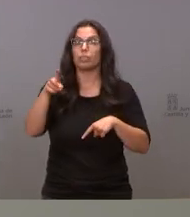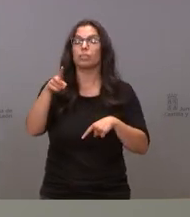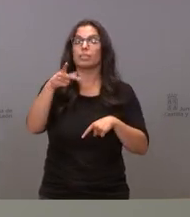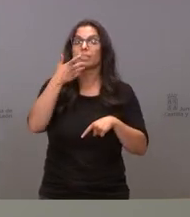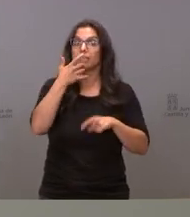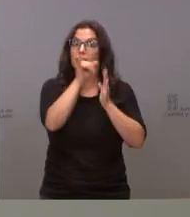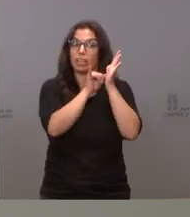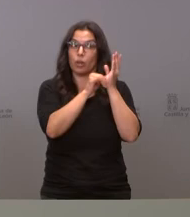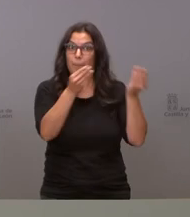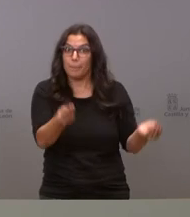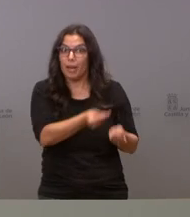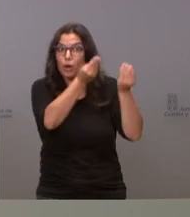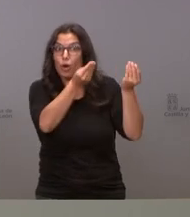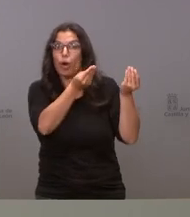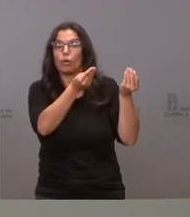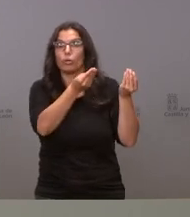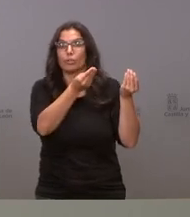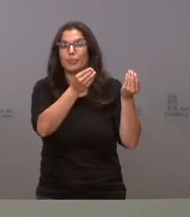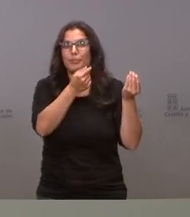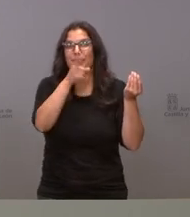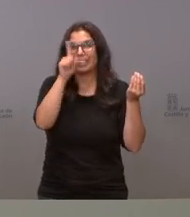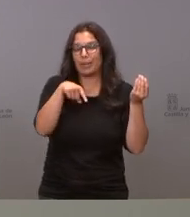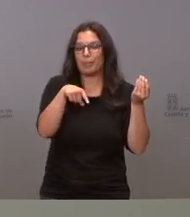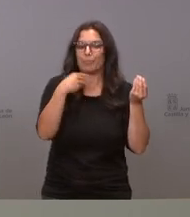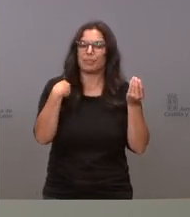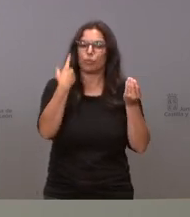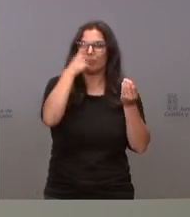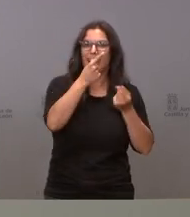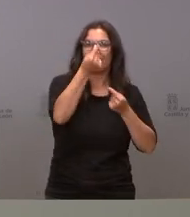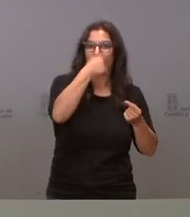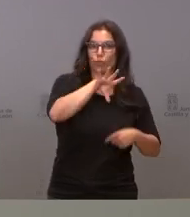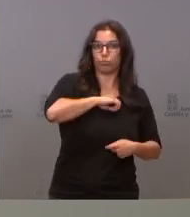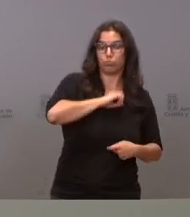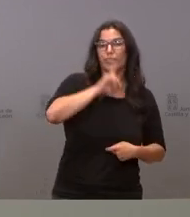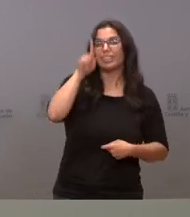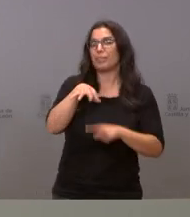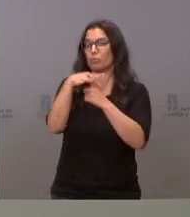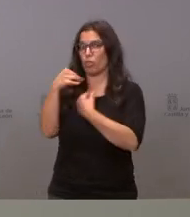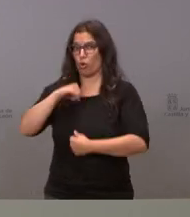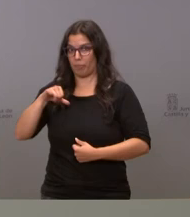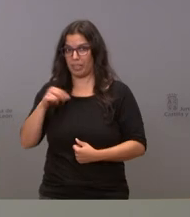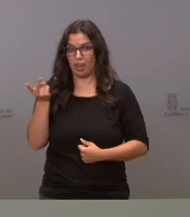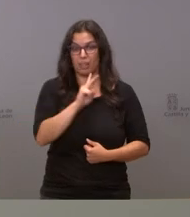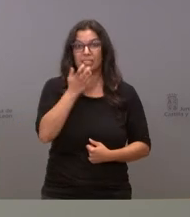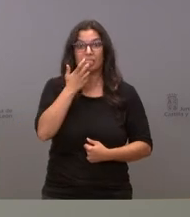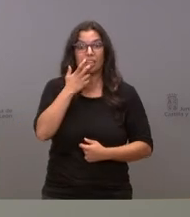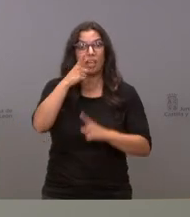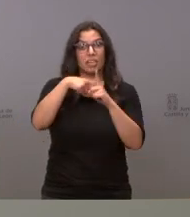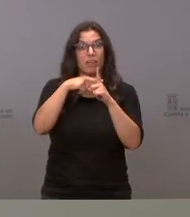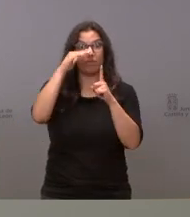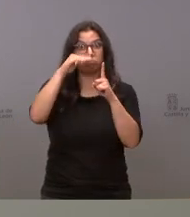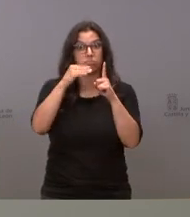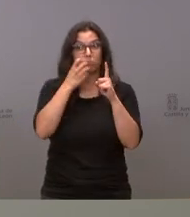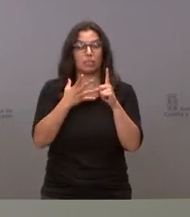indicadores epidemiológicos y sobre todo también los sanitarios alcanzan los niveles del semáforo pues tomaremos tomaremos